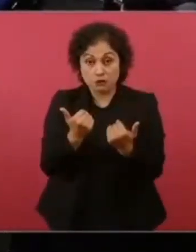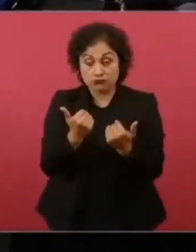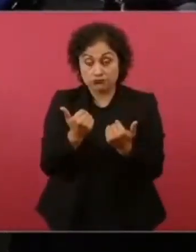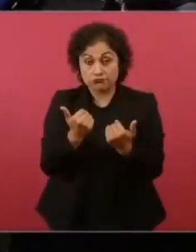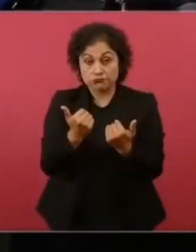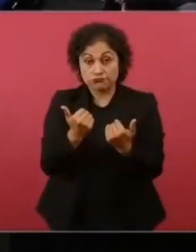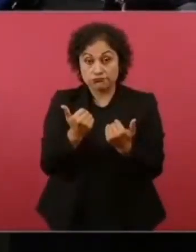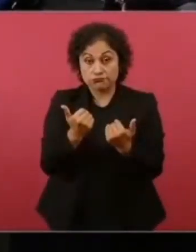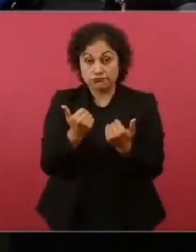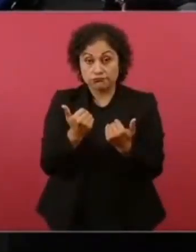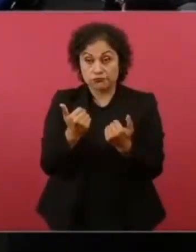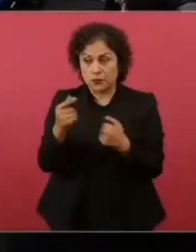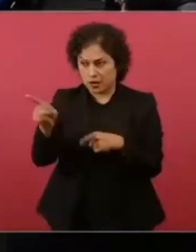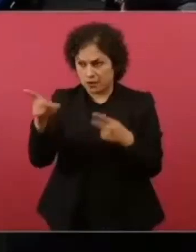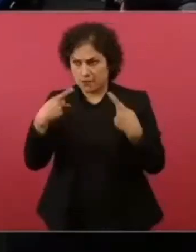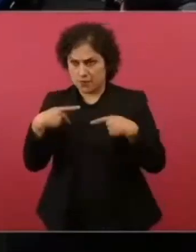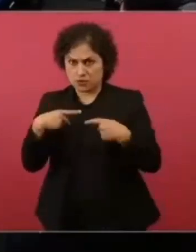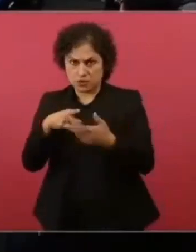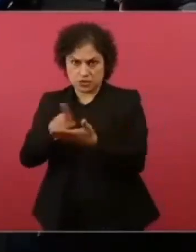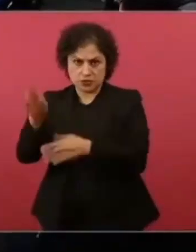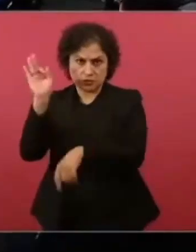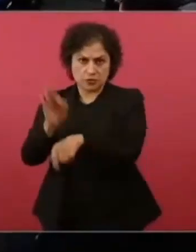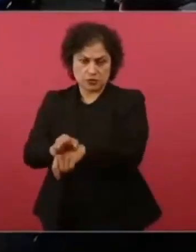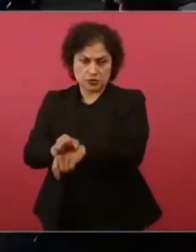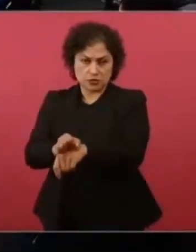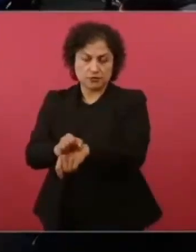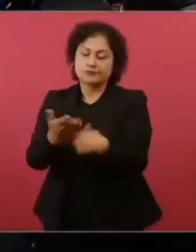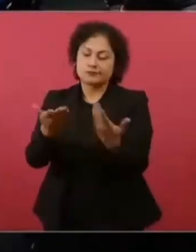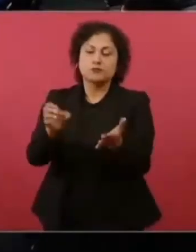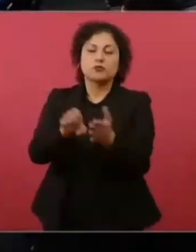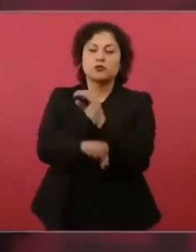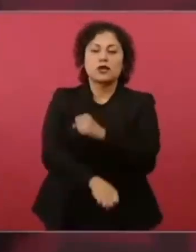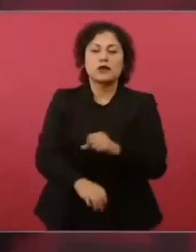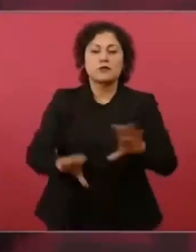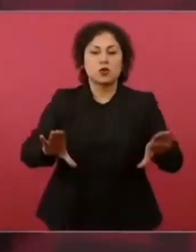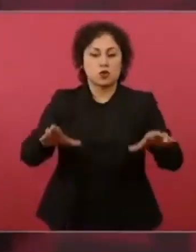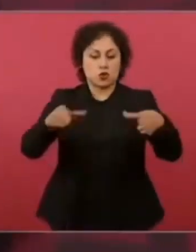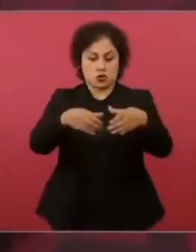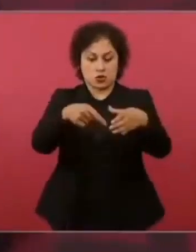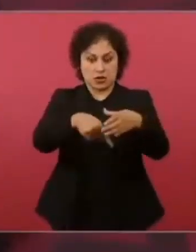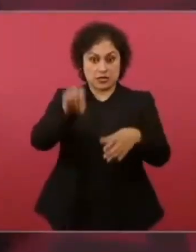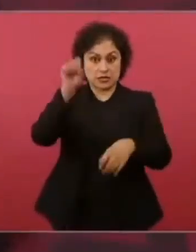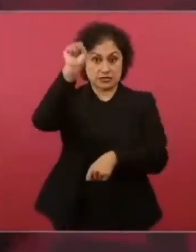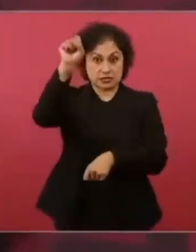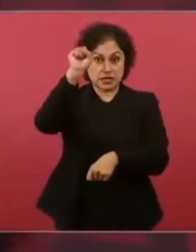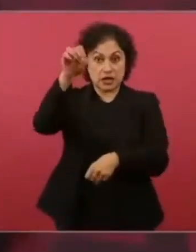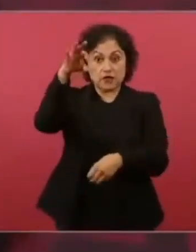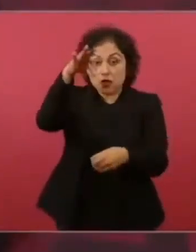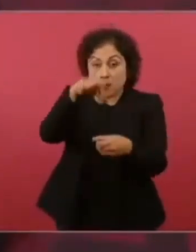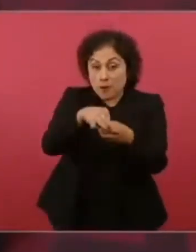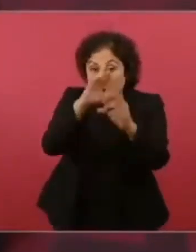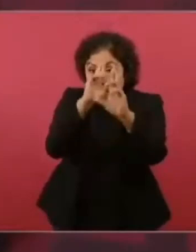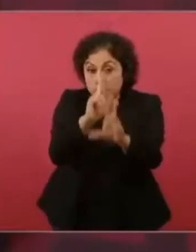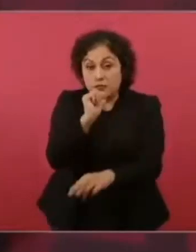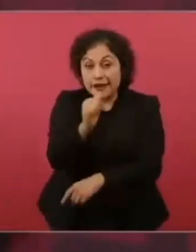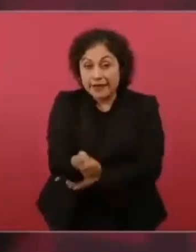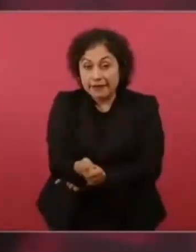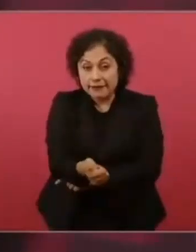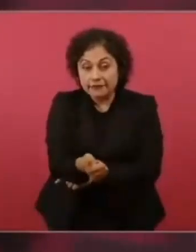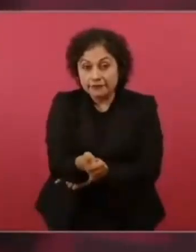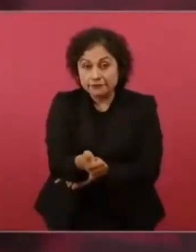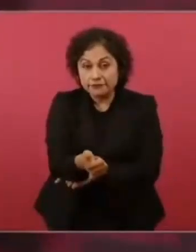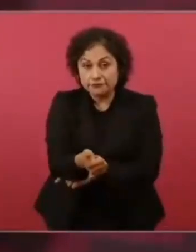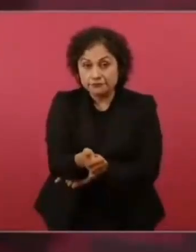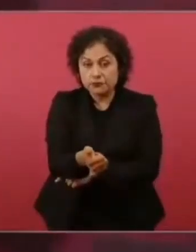secreto del trabajador, cuando no hay democracia sindical, cuando no se le